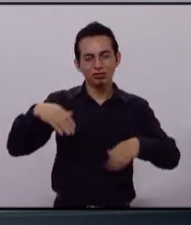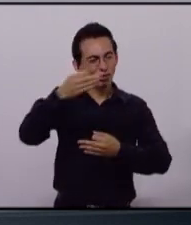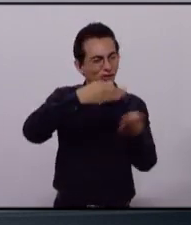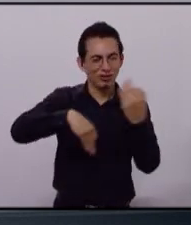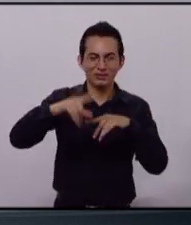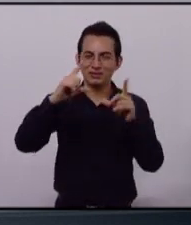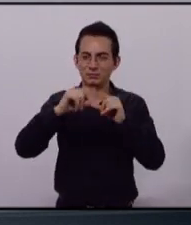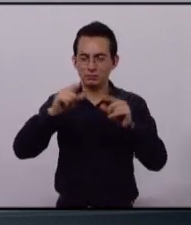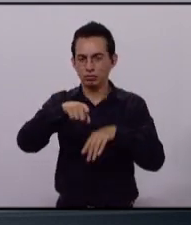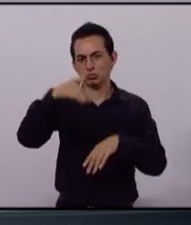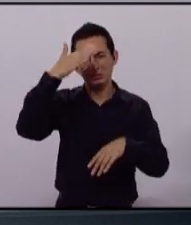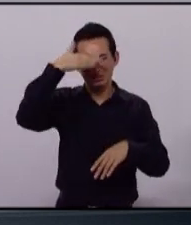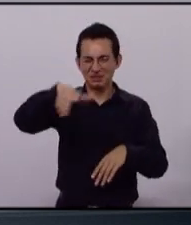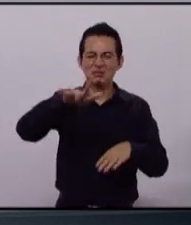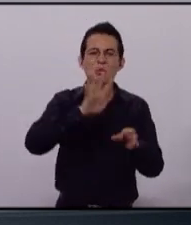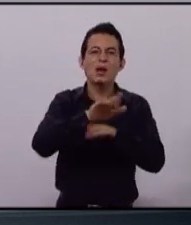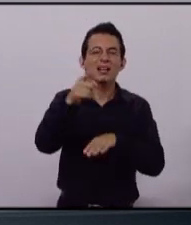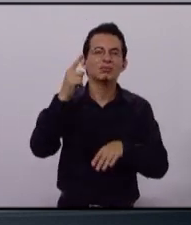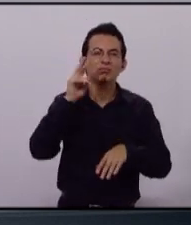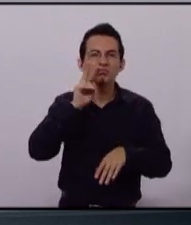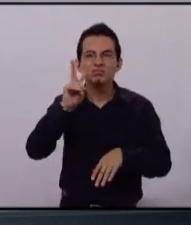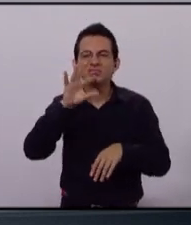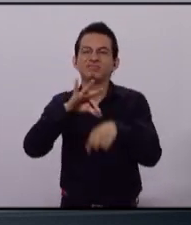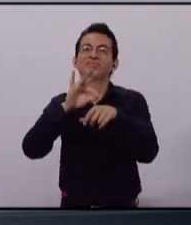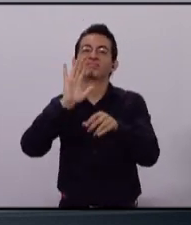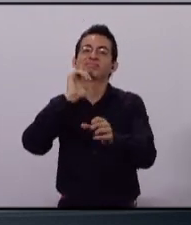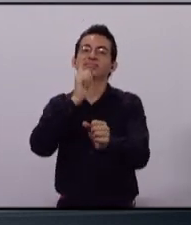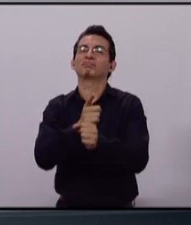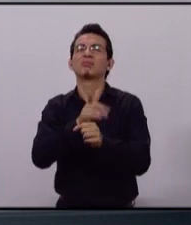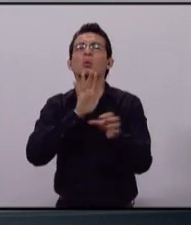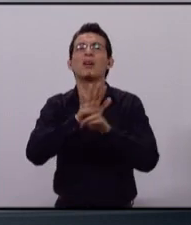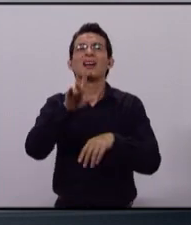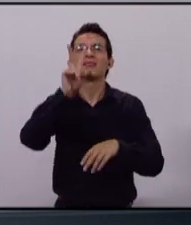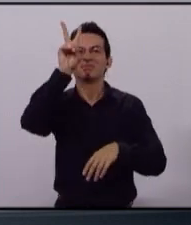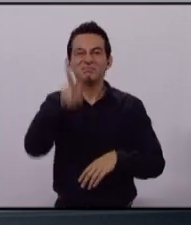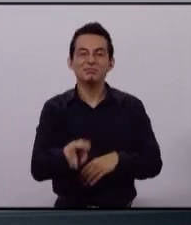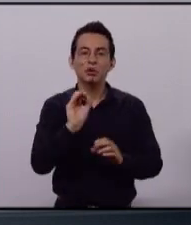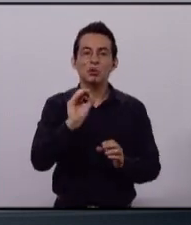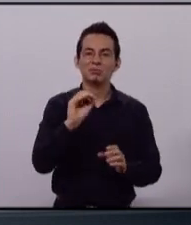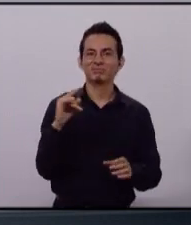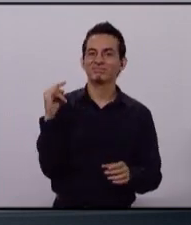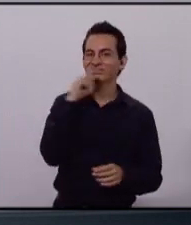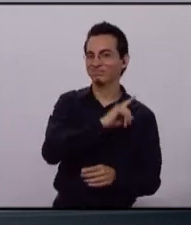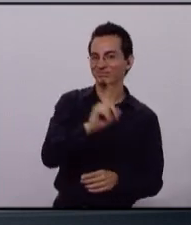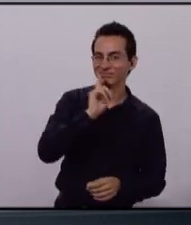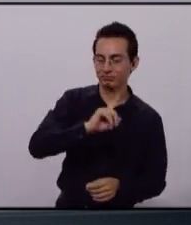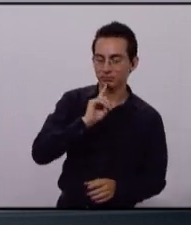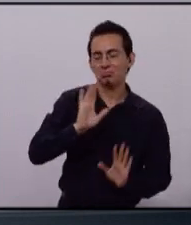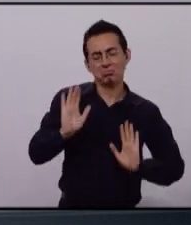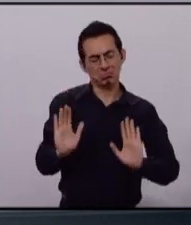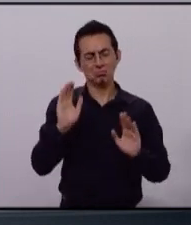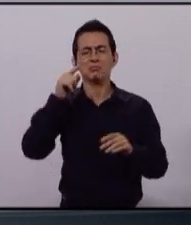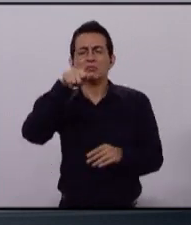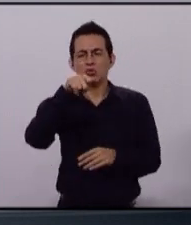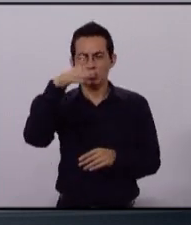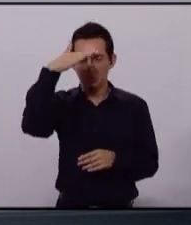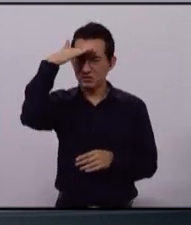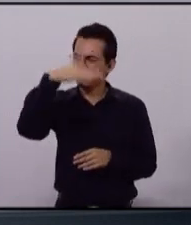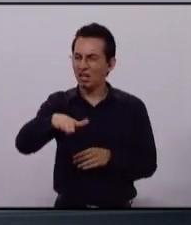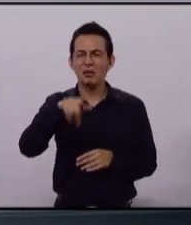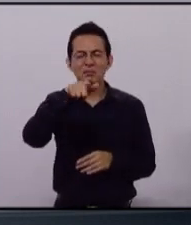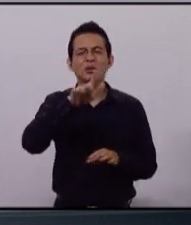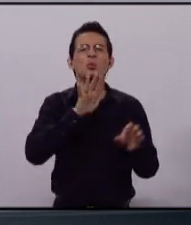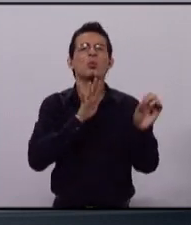quién te habla con la verdad y quién sin conocer habla de ocurrencias, pero también aquí has visto